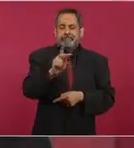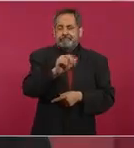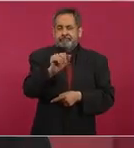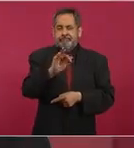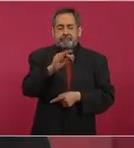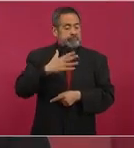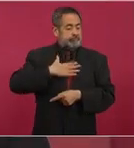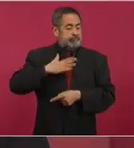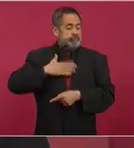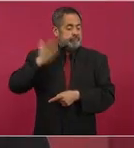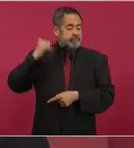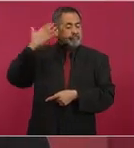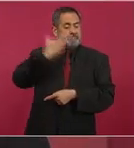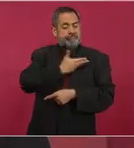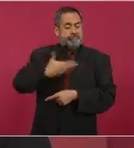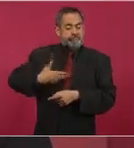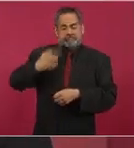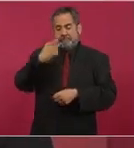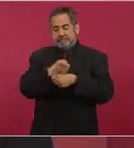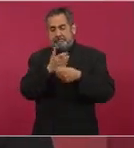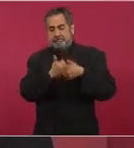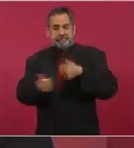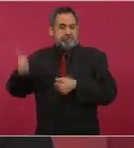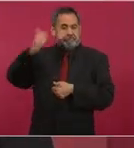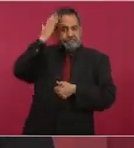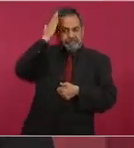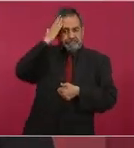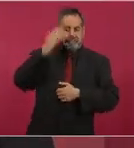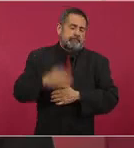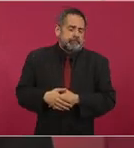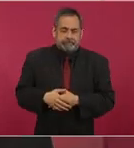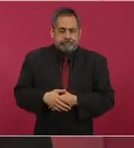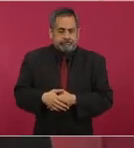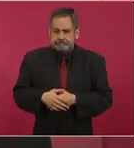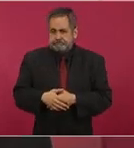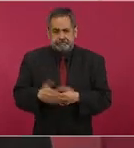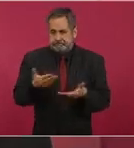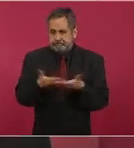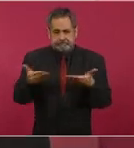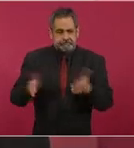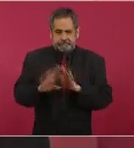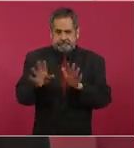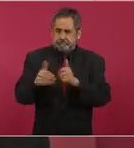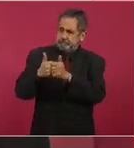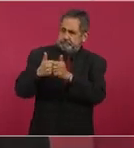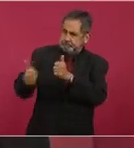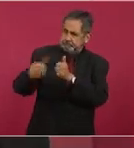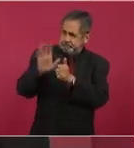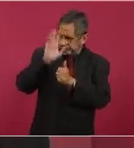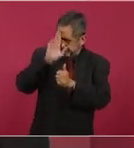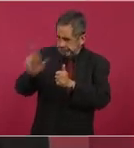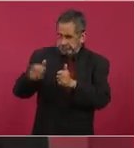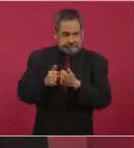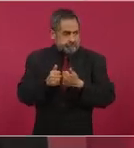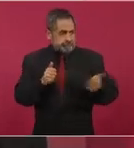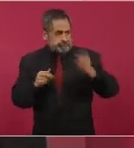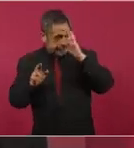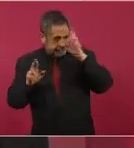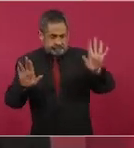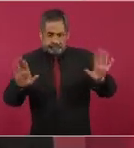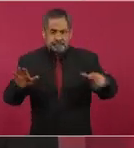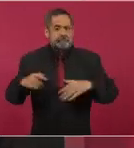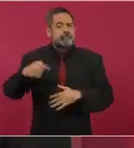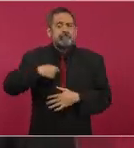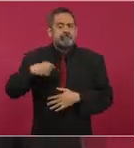Ejecutivo, eso ya no. Ahora hay independencia y hay autonomía y yo no doy